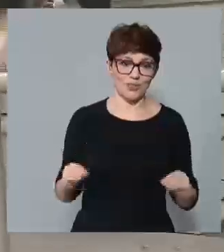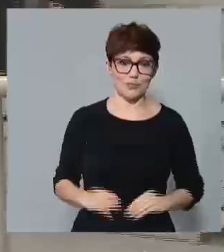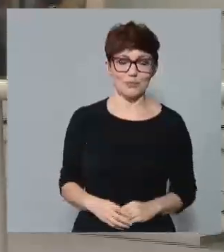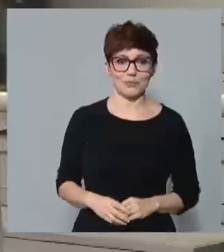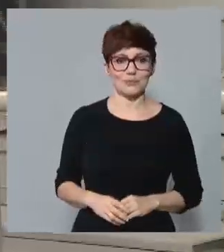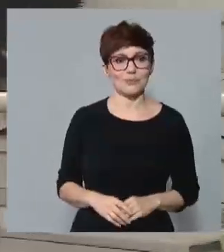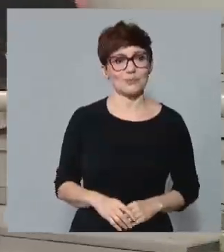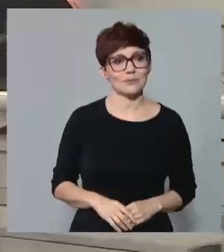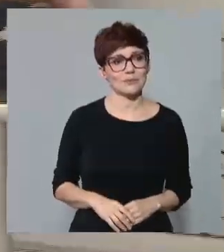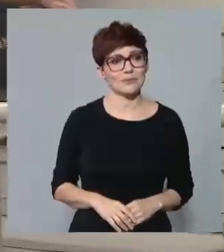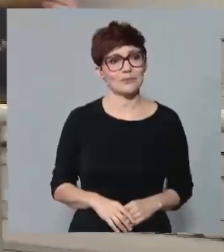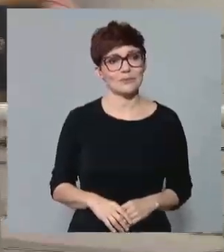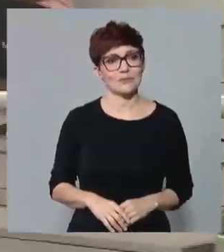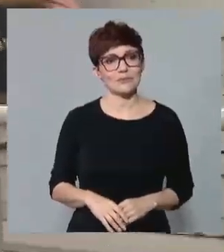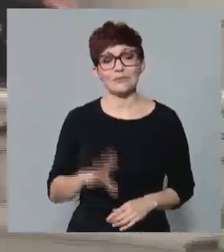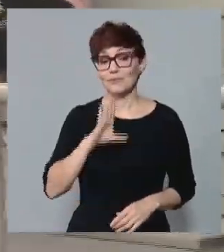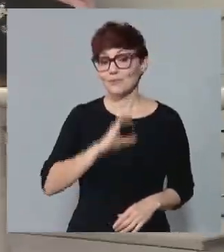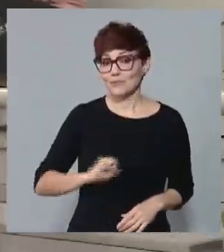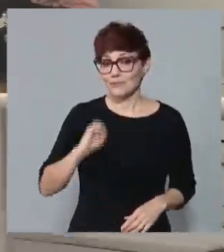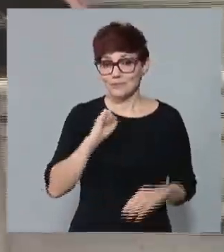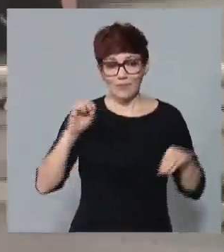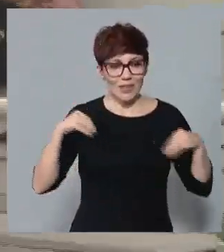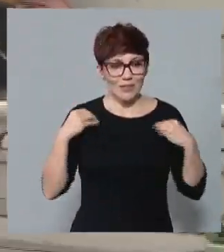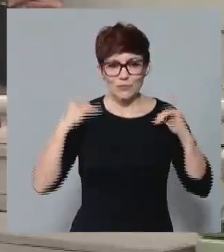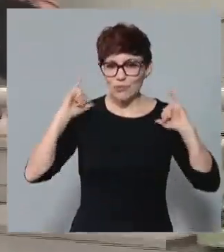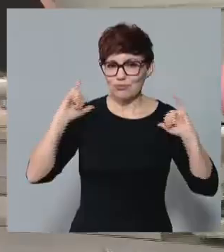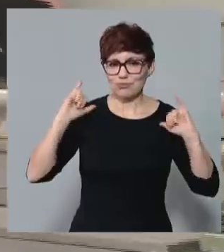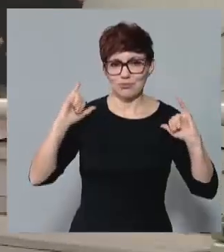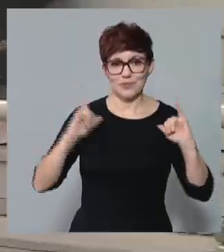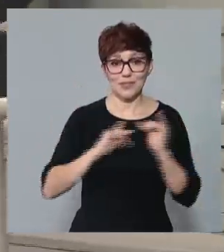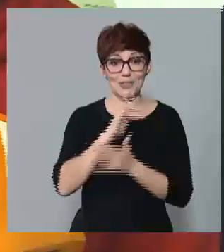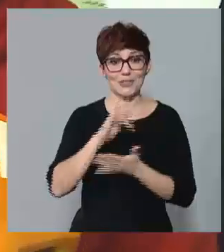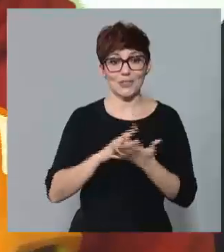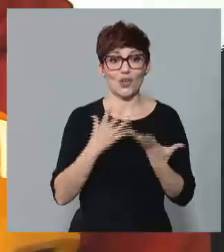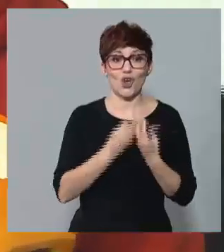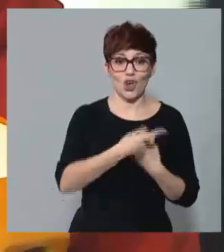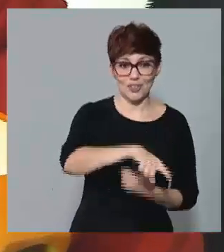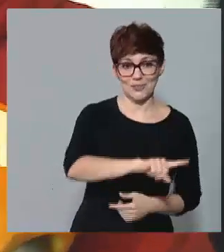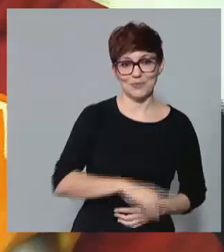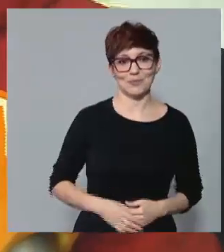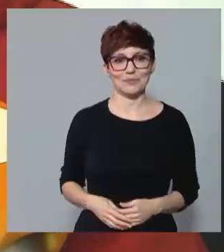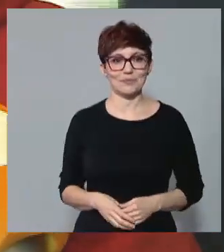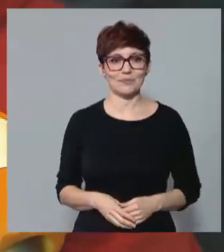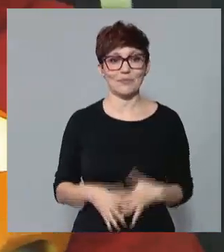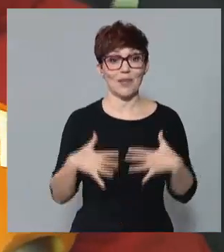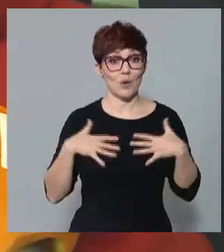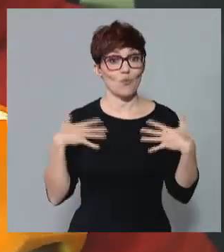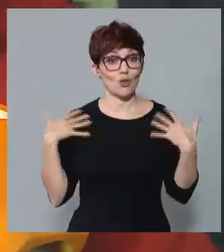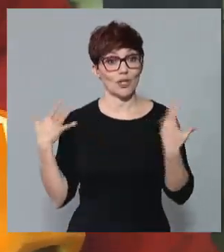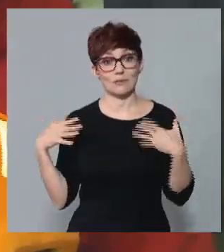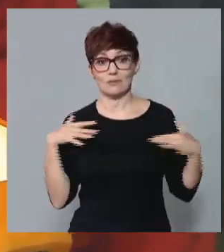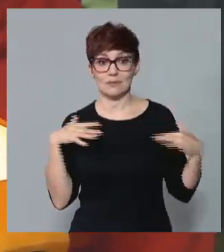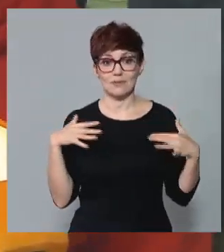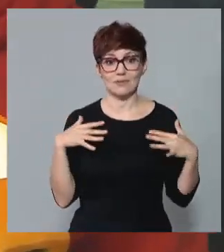Montaje inédito, fantástico, nos lo estamos pasando en grande por ellos y con ellos. Es partido emocionante porque si se divide el equipo